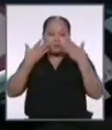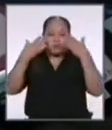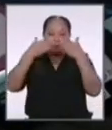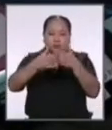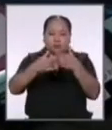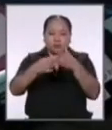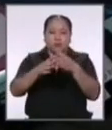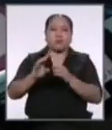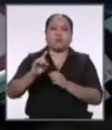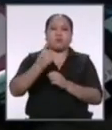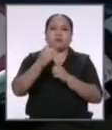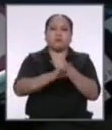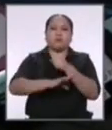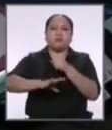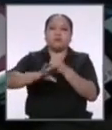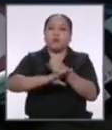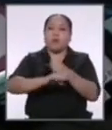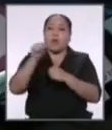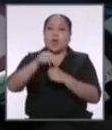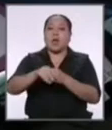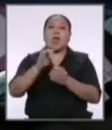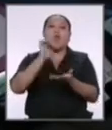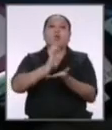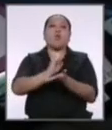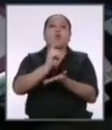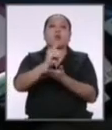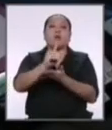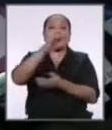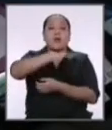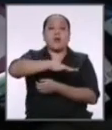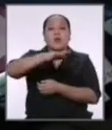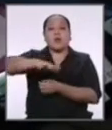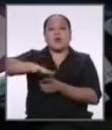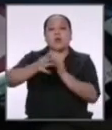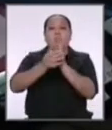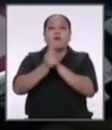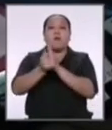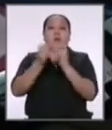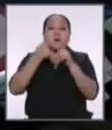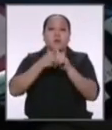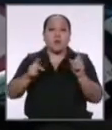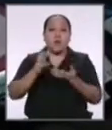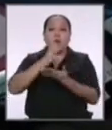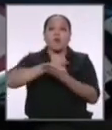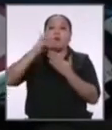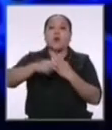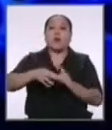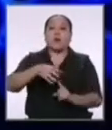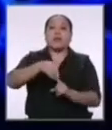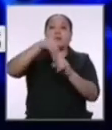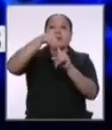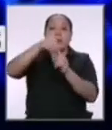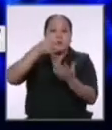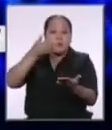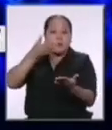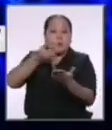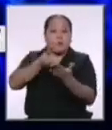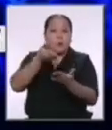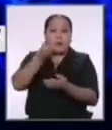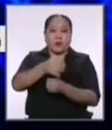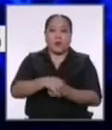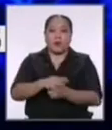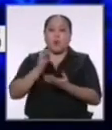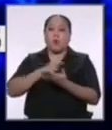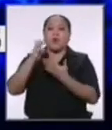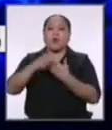a niños con habilidades diferentes habrá un programa especial educativo para ellos habrá un programa